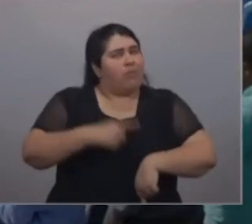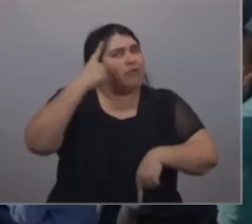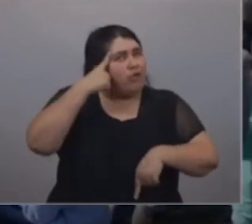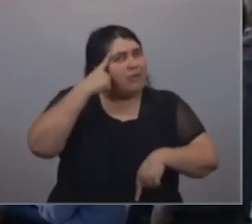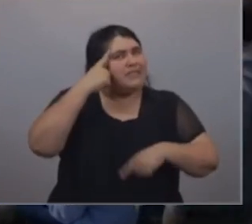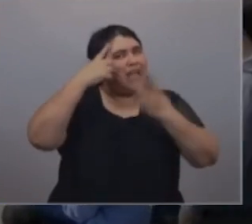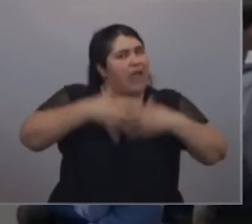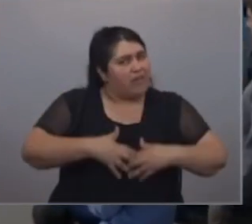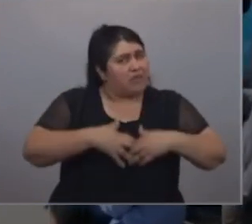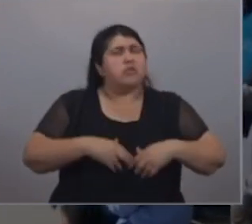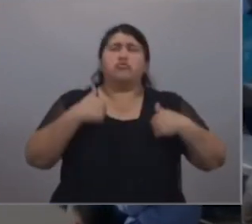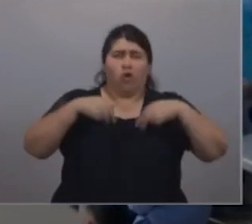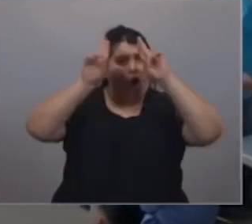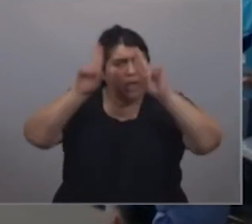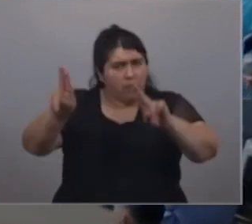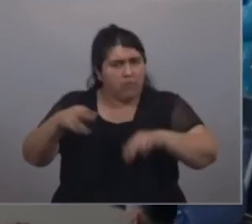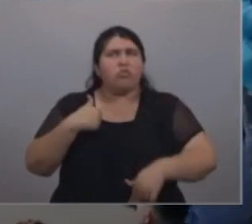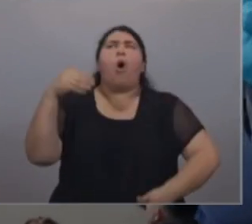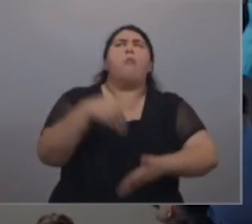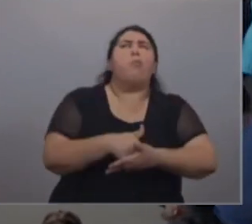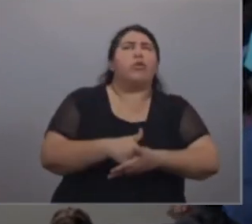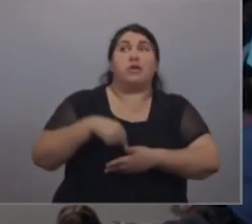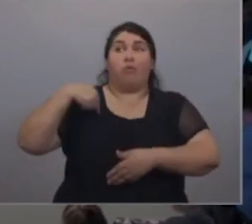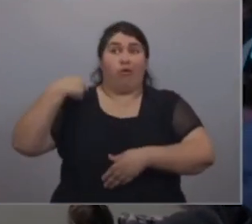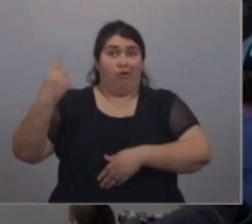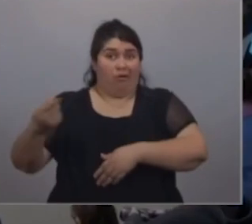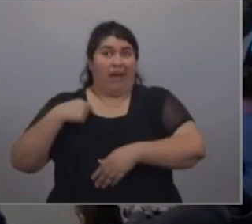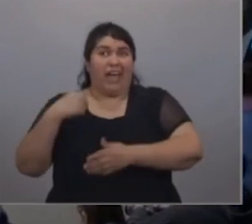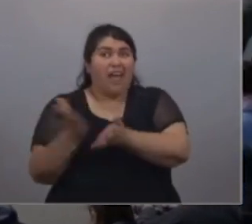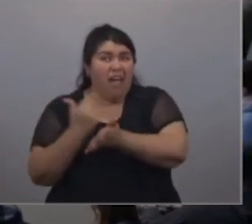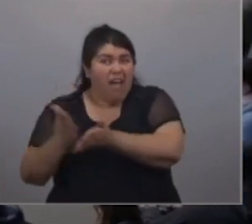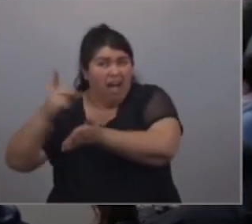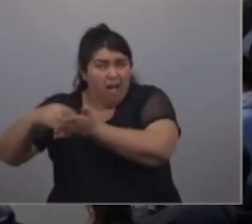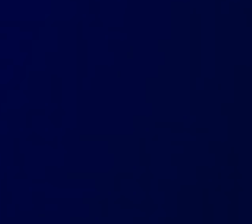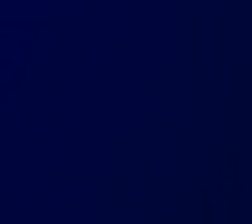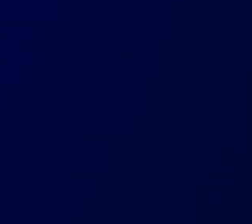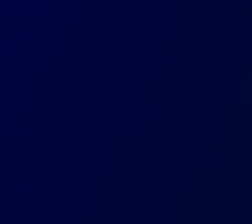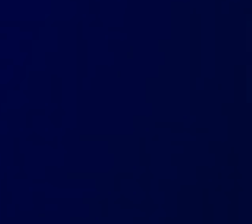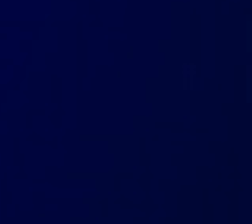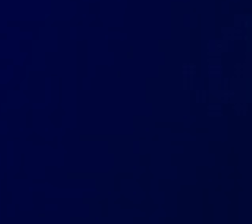lo digo con mucho respeto, no votemos a los que vienen a sacarnos los derechos. Muchísimas gracias.